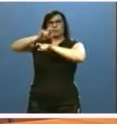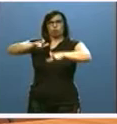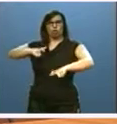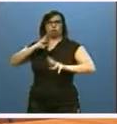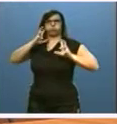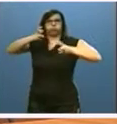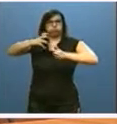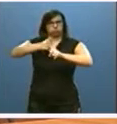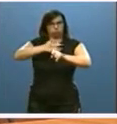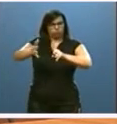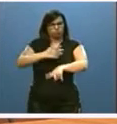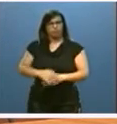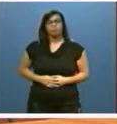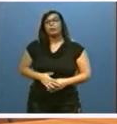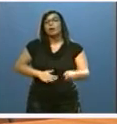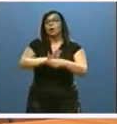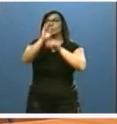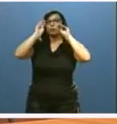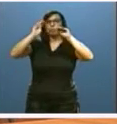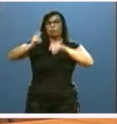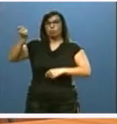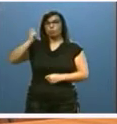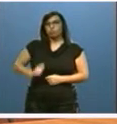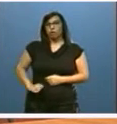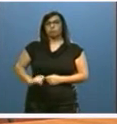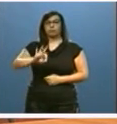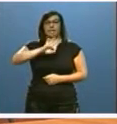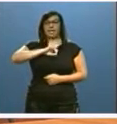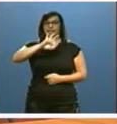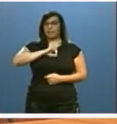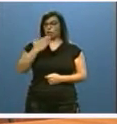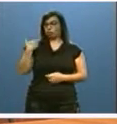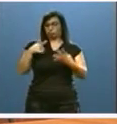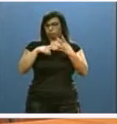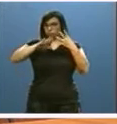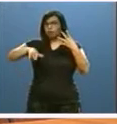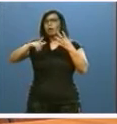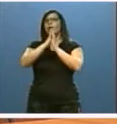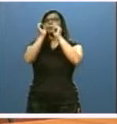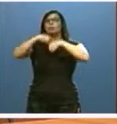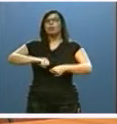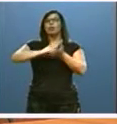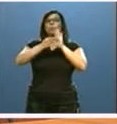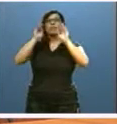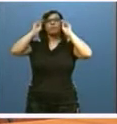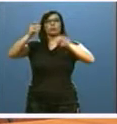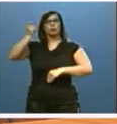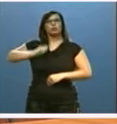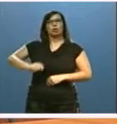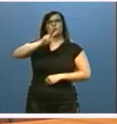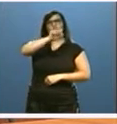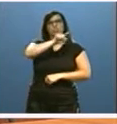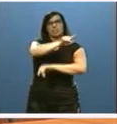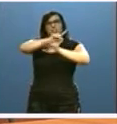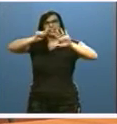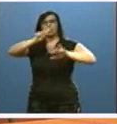En el ámbito de la formación profesional, a finales de enero aprobamos el Plan de Formación Profesional 2016-2020 como parte